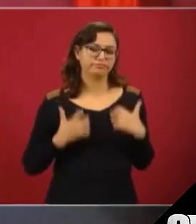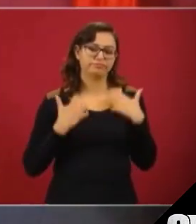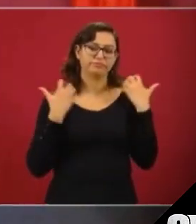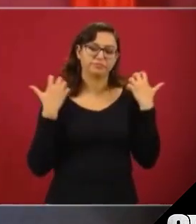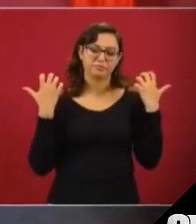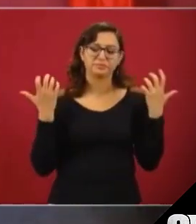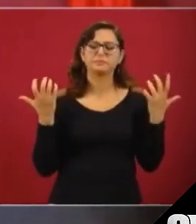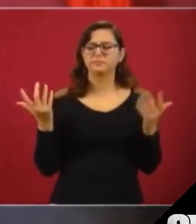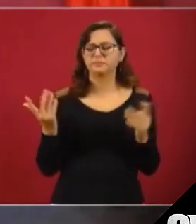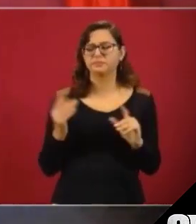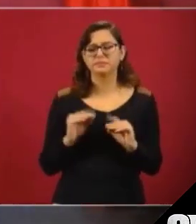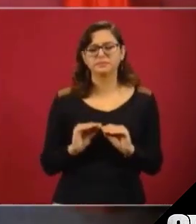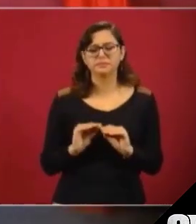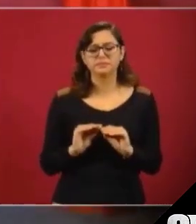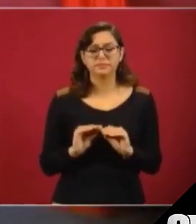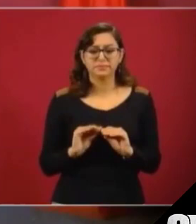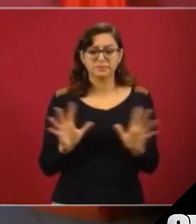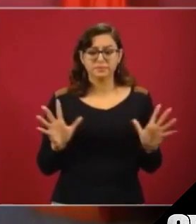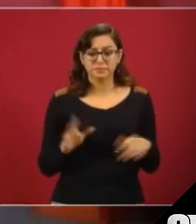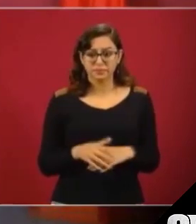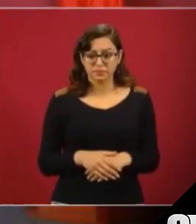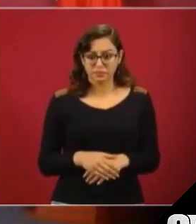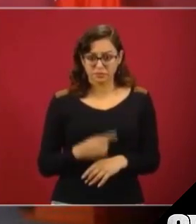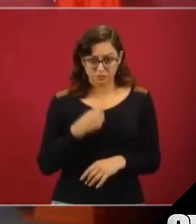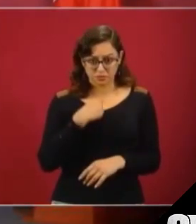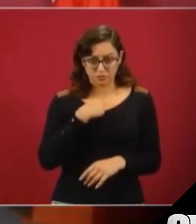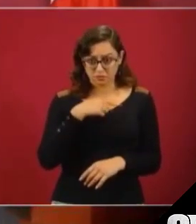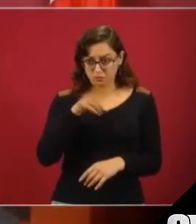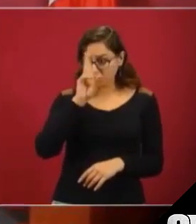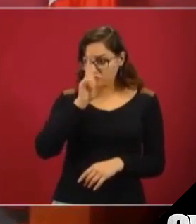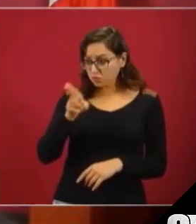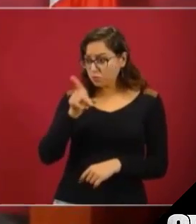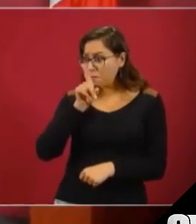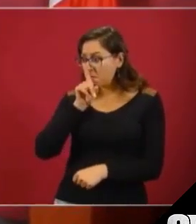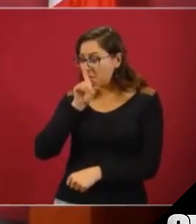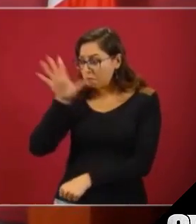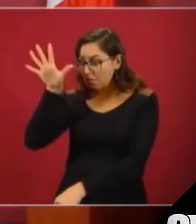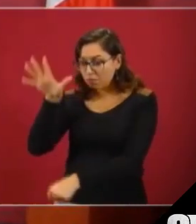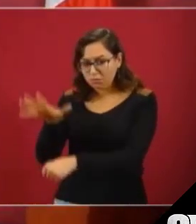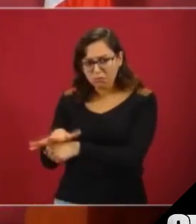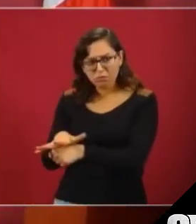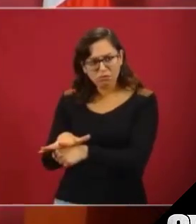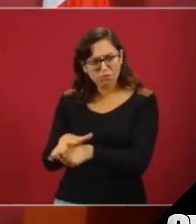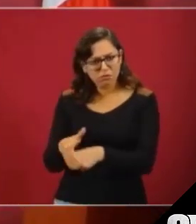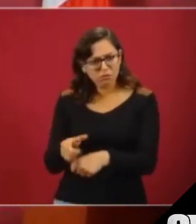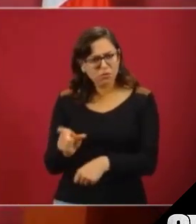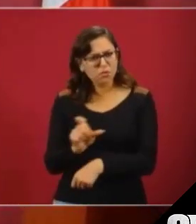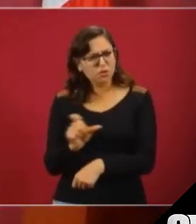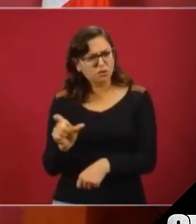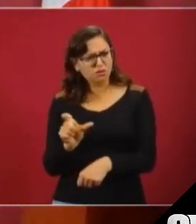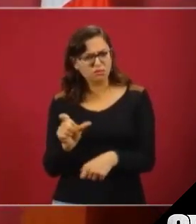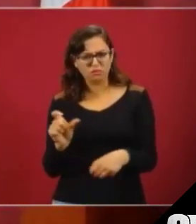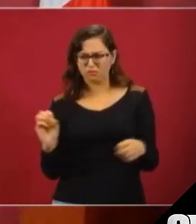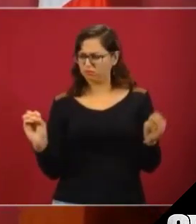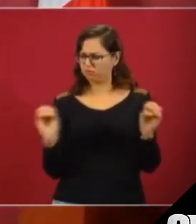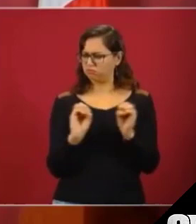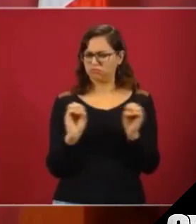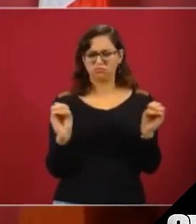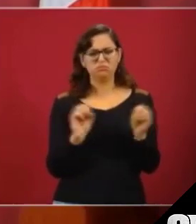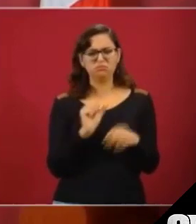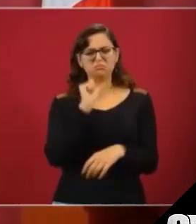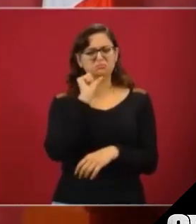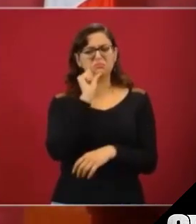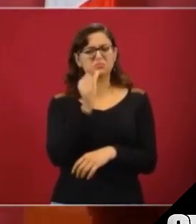Nosotros no vamos a censurar a nadie, no vamos a perseguir a